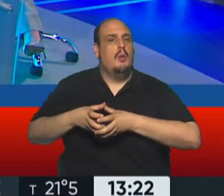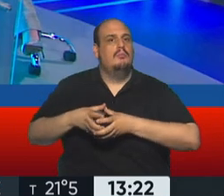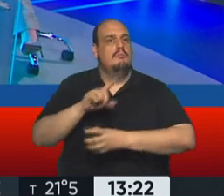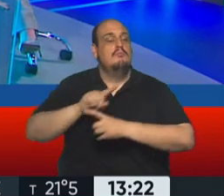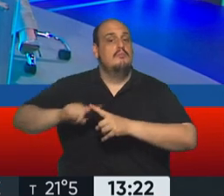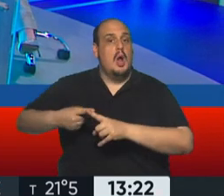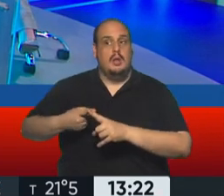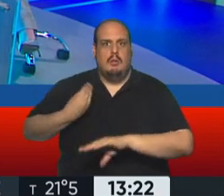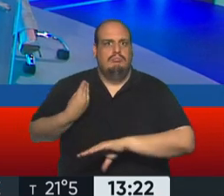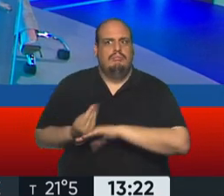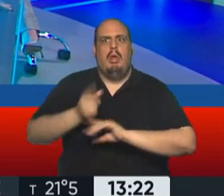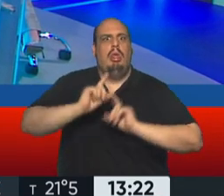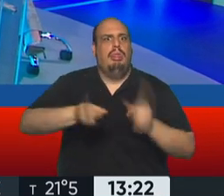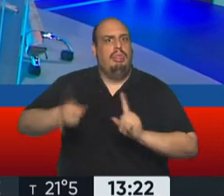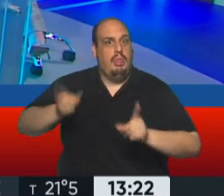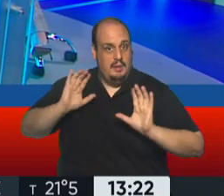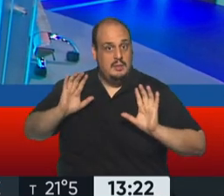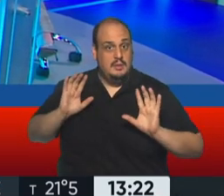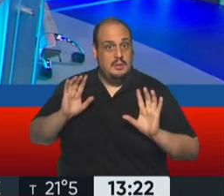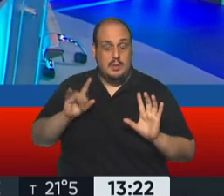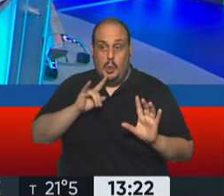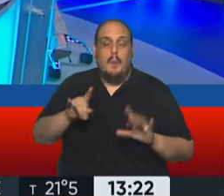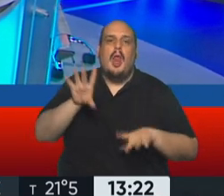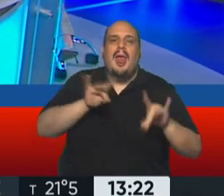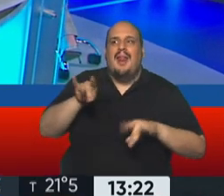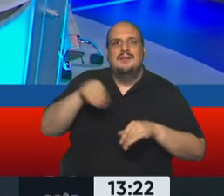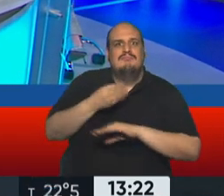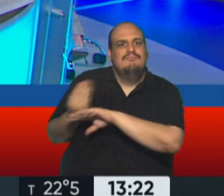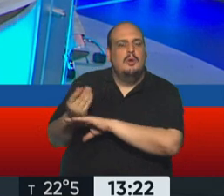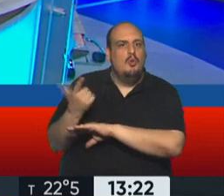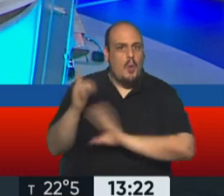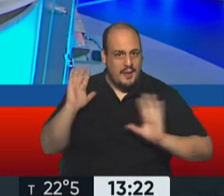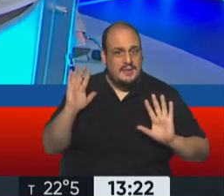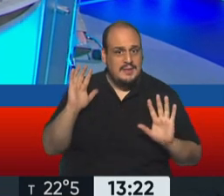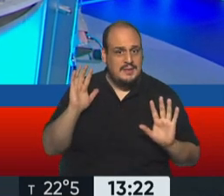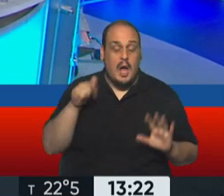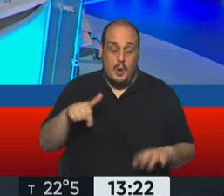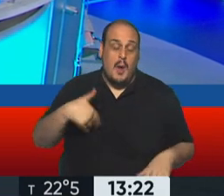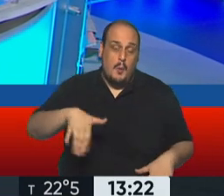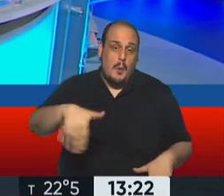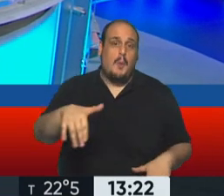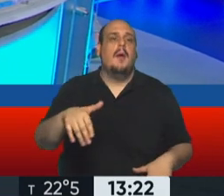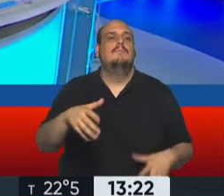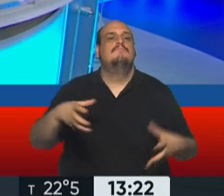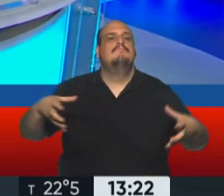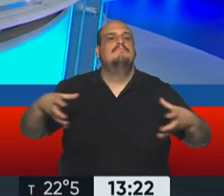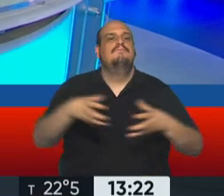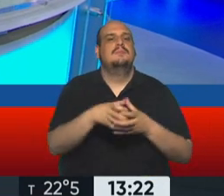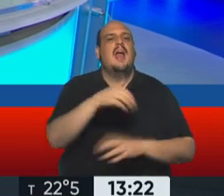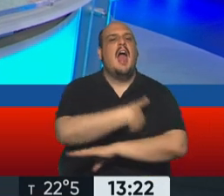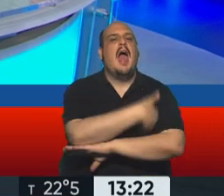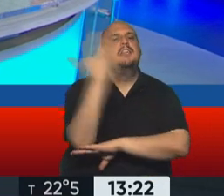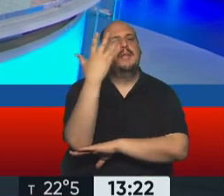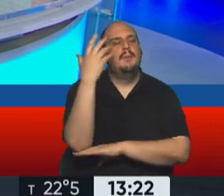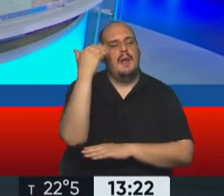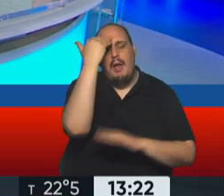que se debería empezar a solucionar con estas elecciones en las cuales se va a votar una asamblea constituyente que escriba una nueva